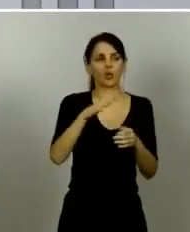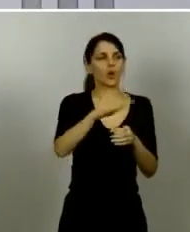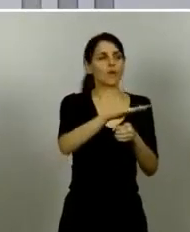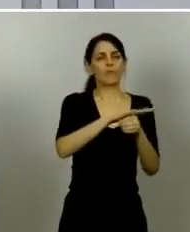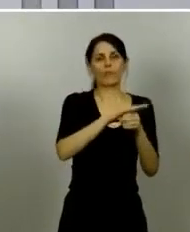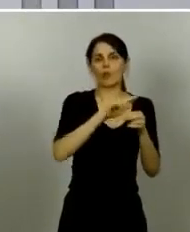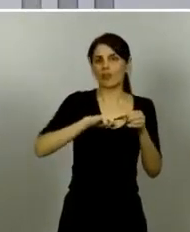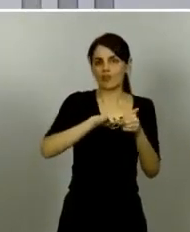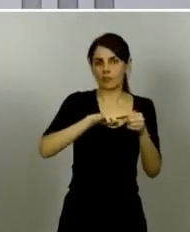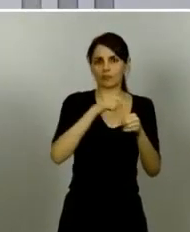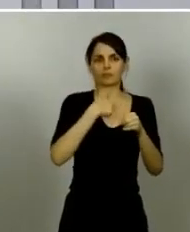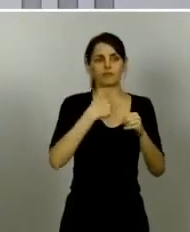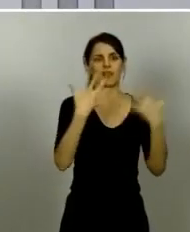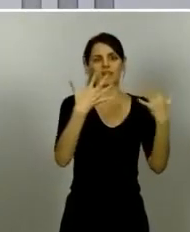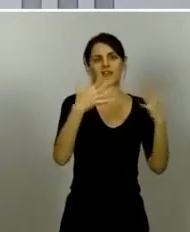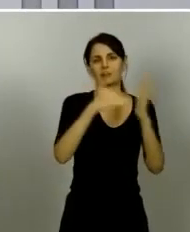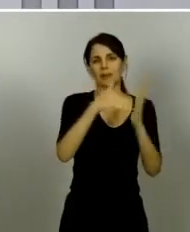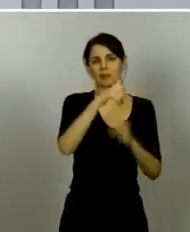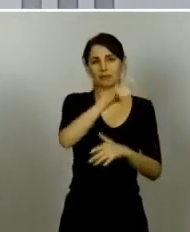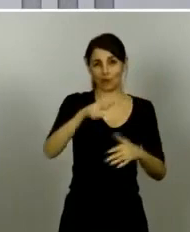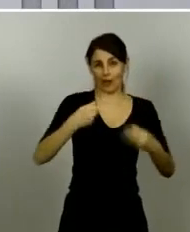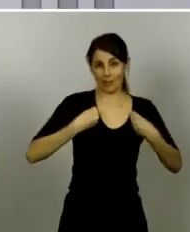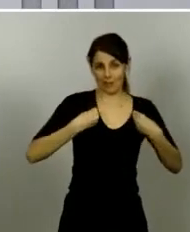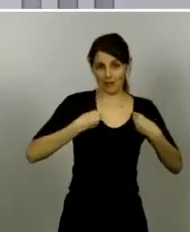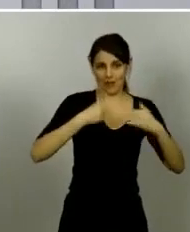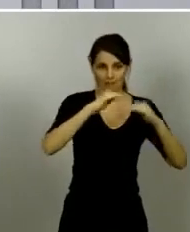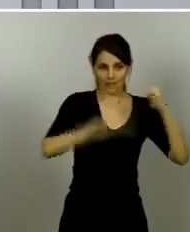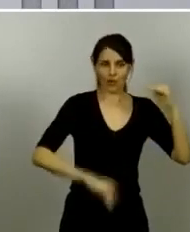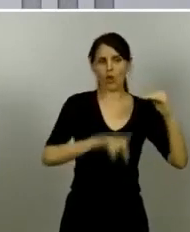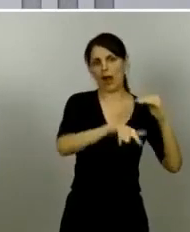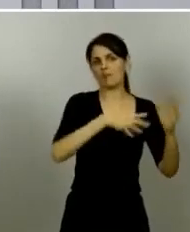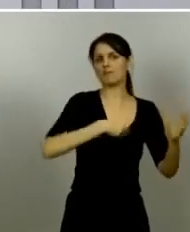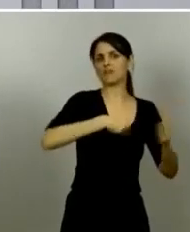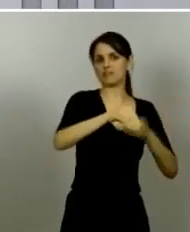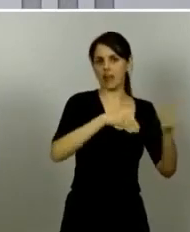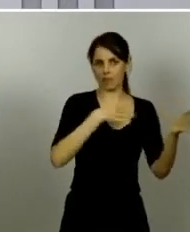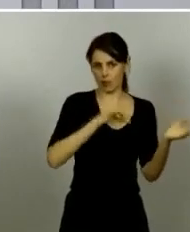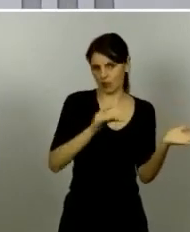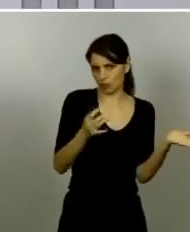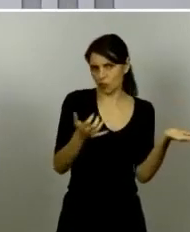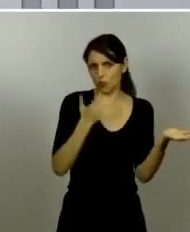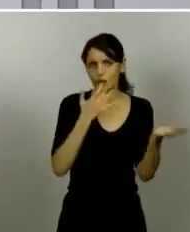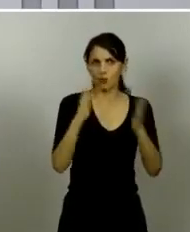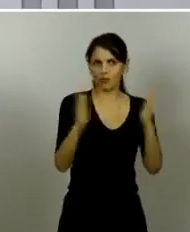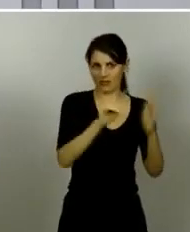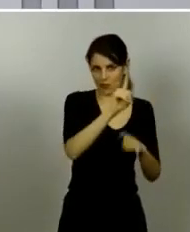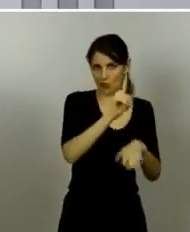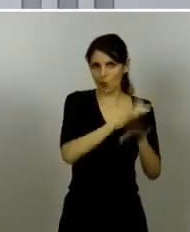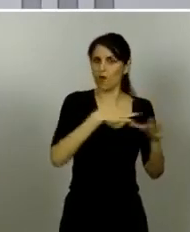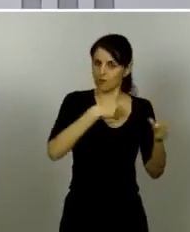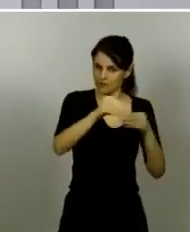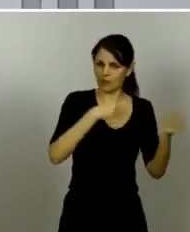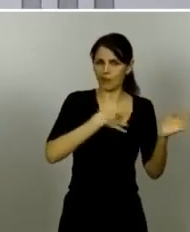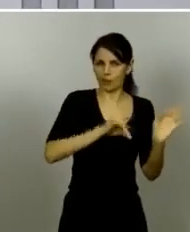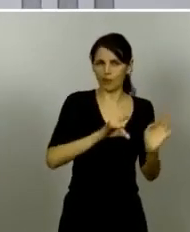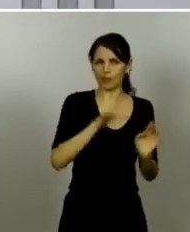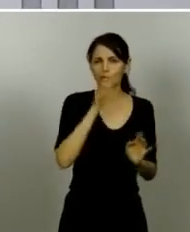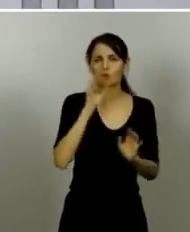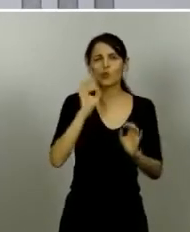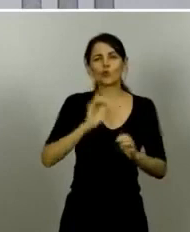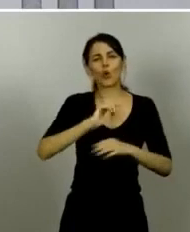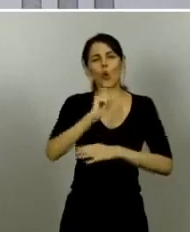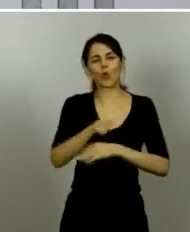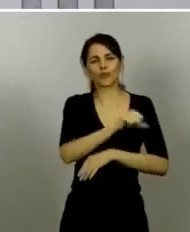atención a la configuración de esos municipios podían en fase 1 hacer ciertas cosas como dimos a conocer en la orden que dictamos a principios de esta semana